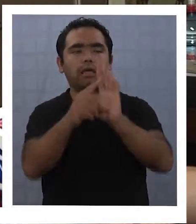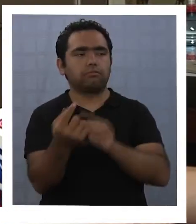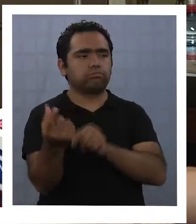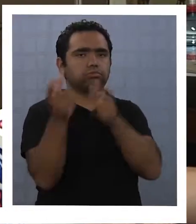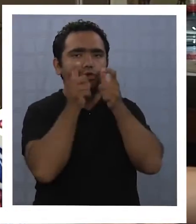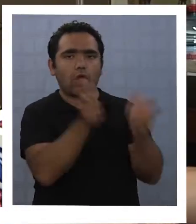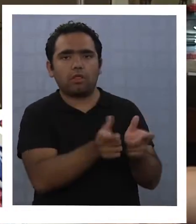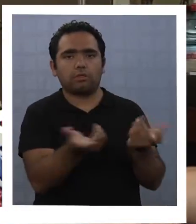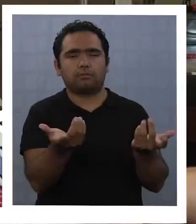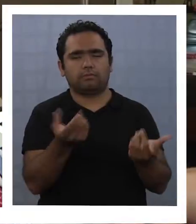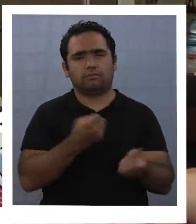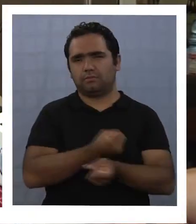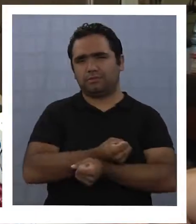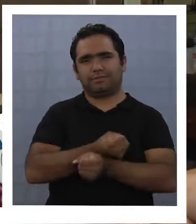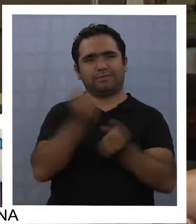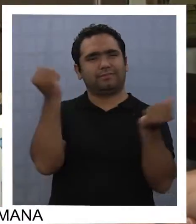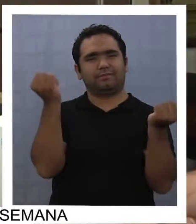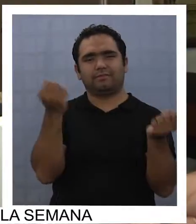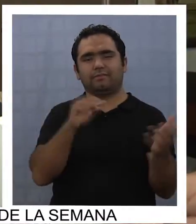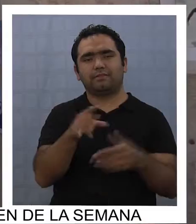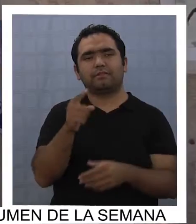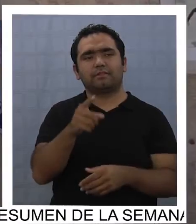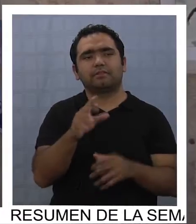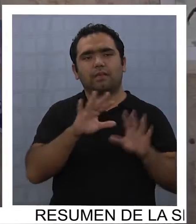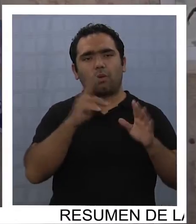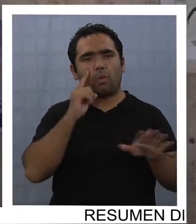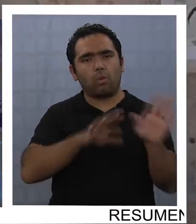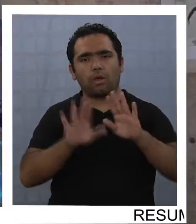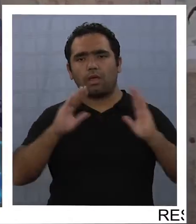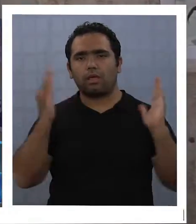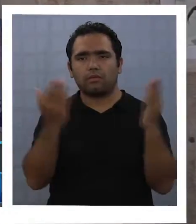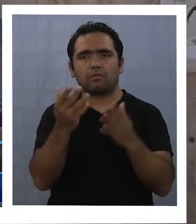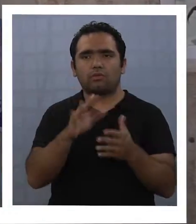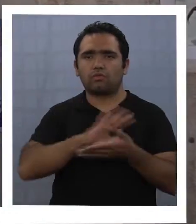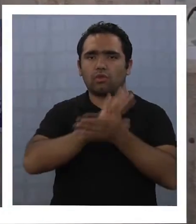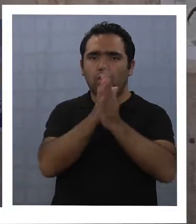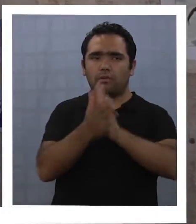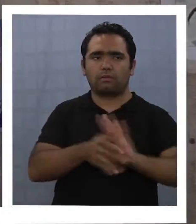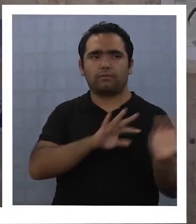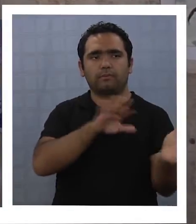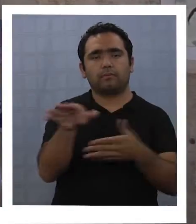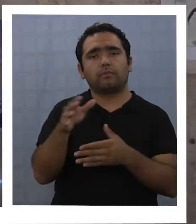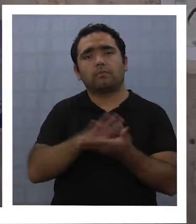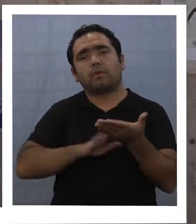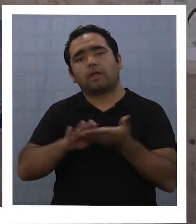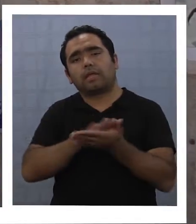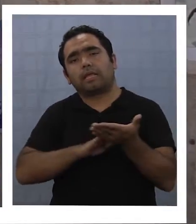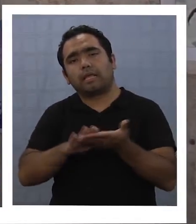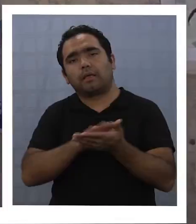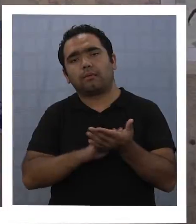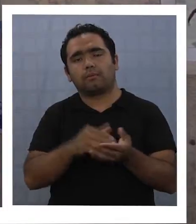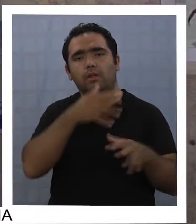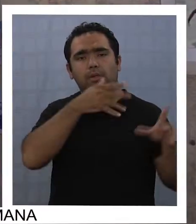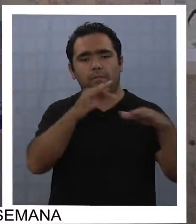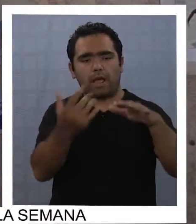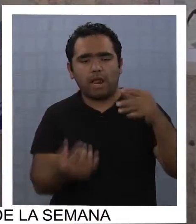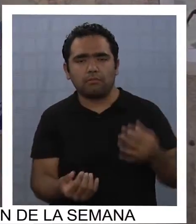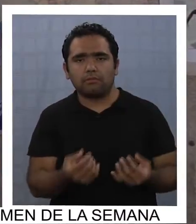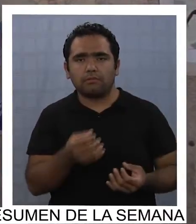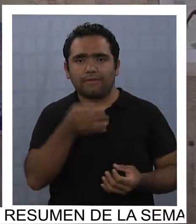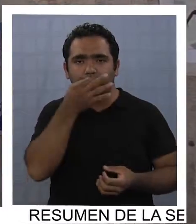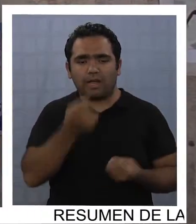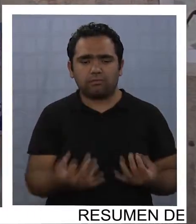En este caso el medio ambiente es una cuestión que nos influye a todos. Yo veo, por ejemplo, que la extracción de algas debería estar regulada, pero nadie la regula.